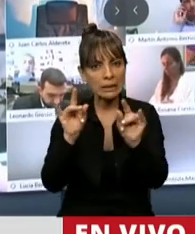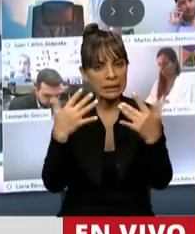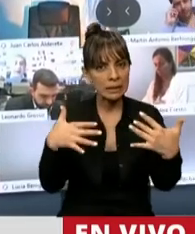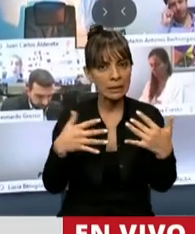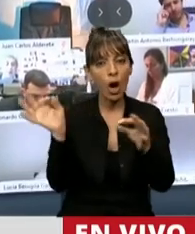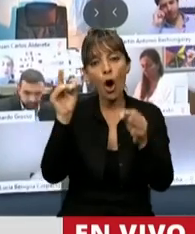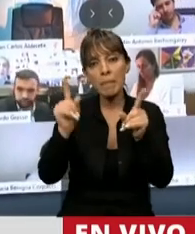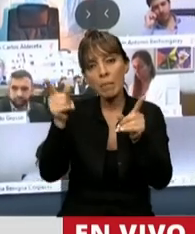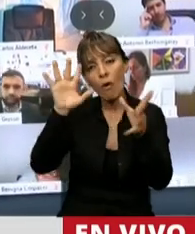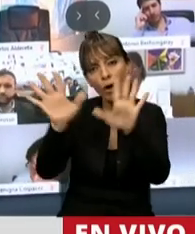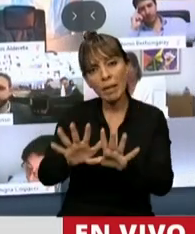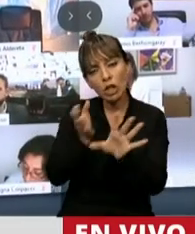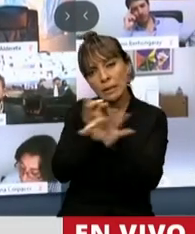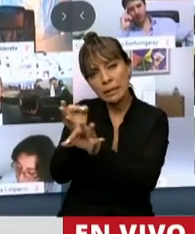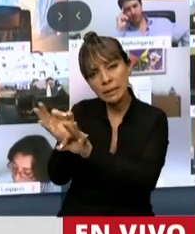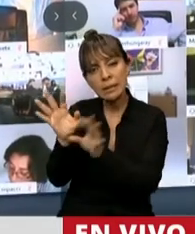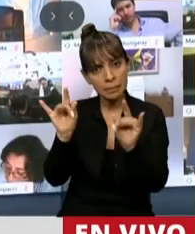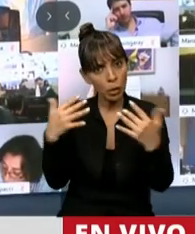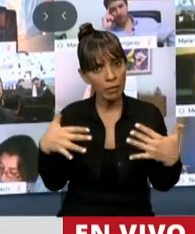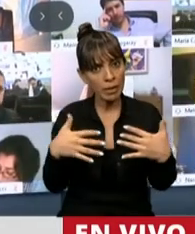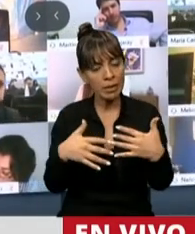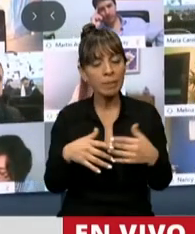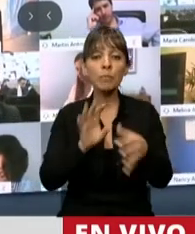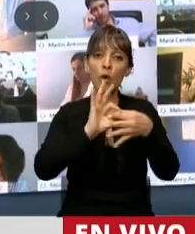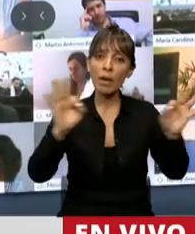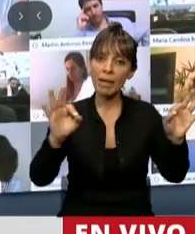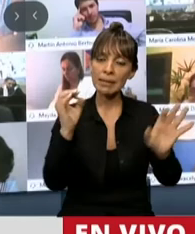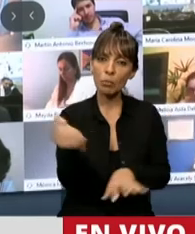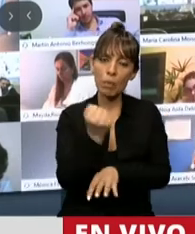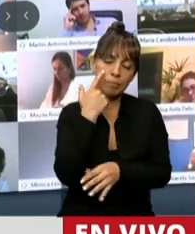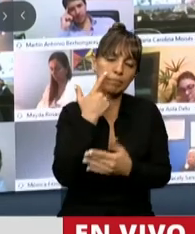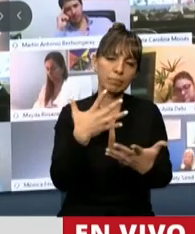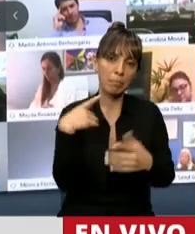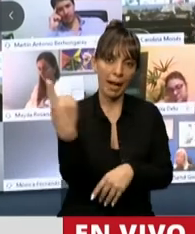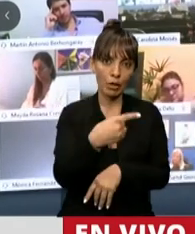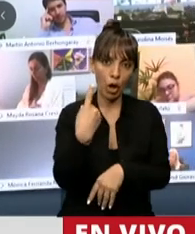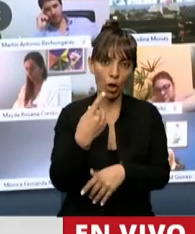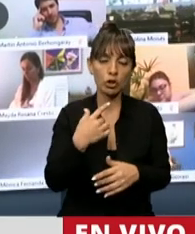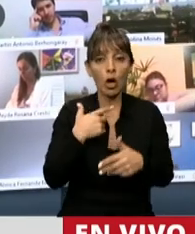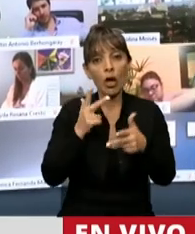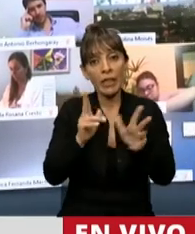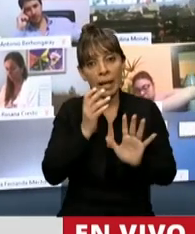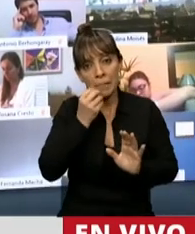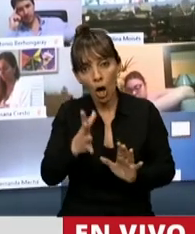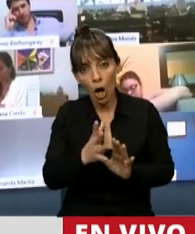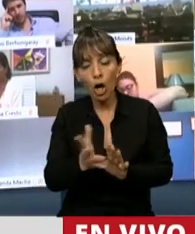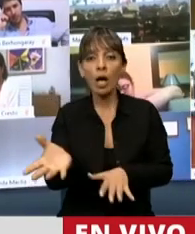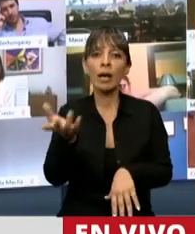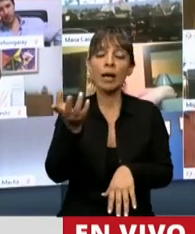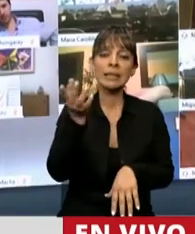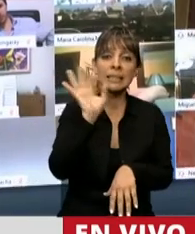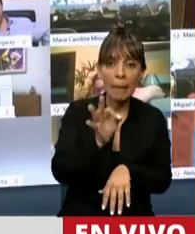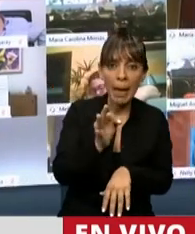capacitación misma. Modificando una frase muy importante para muchos de nosotros, diría que en este caso el conocimiento